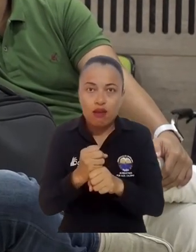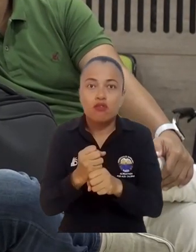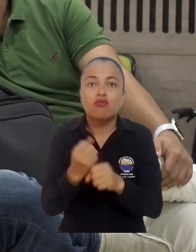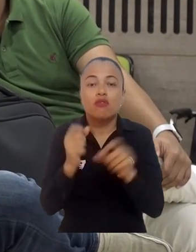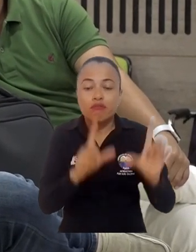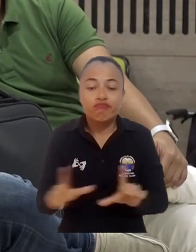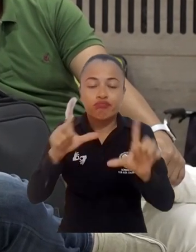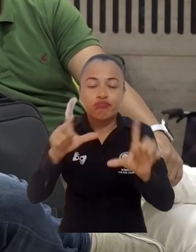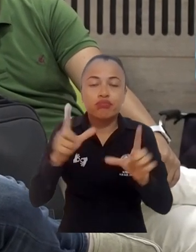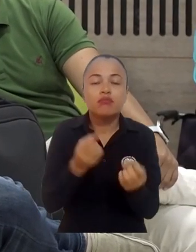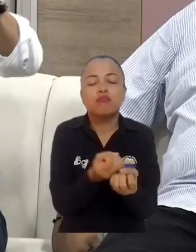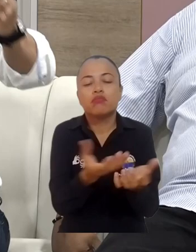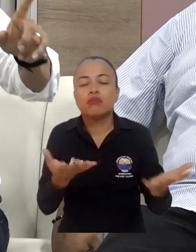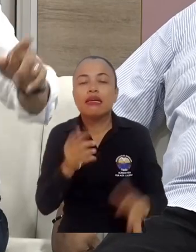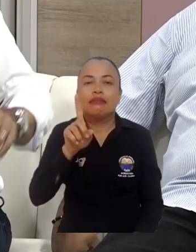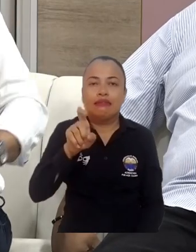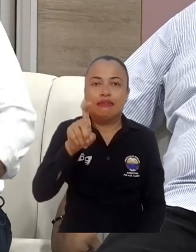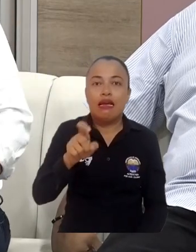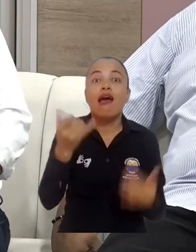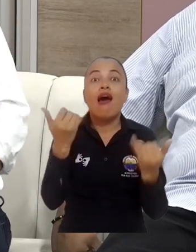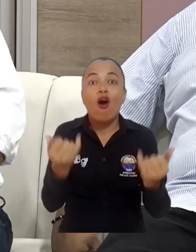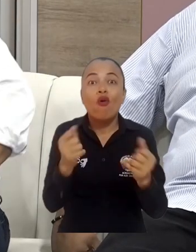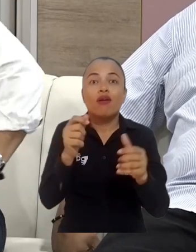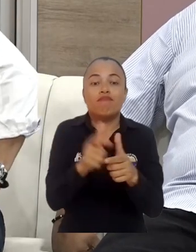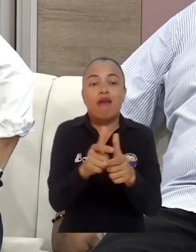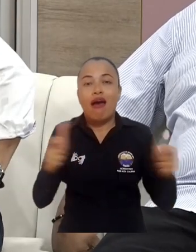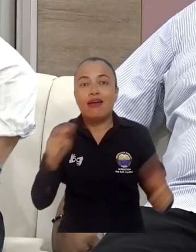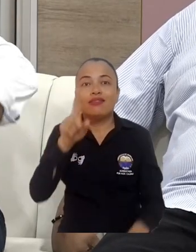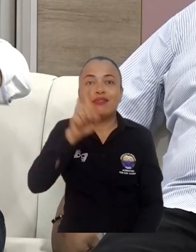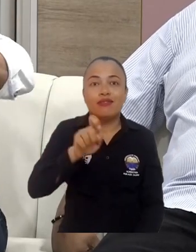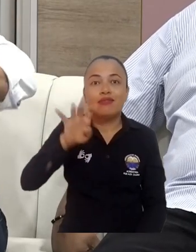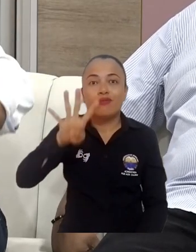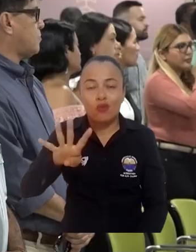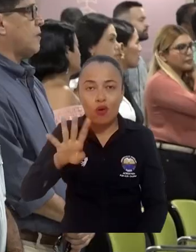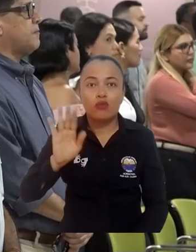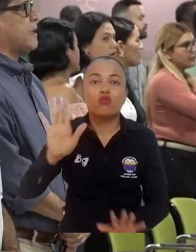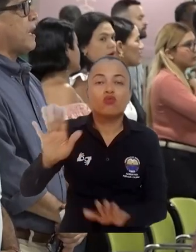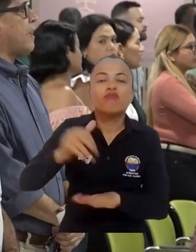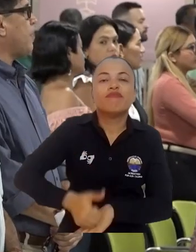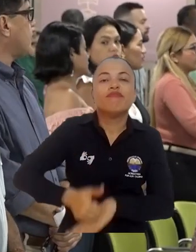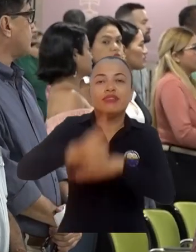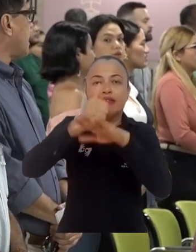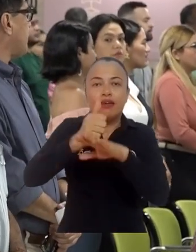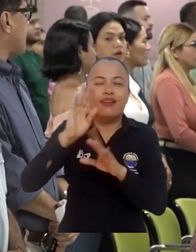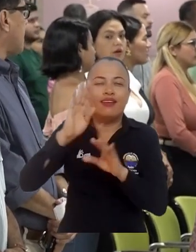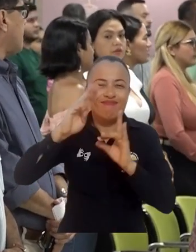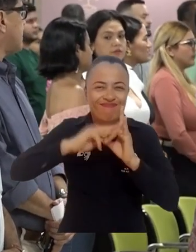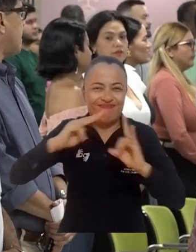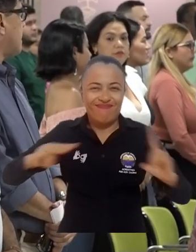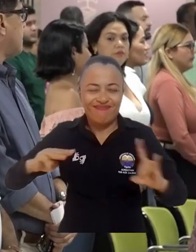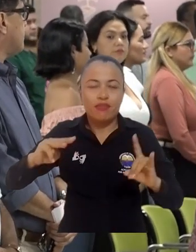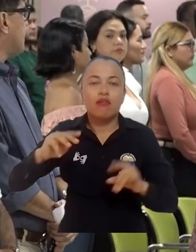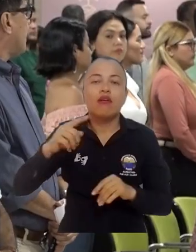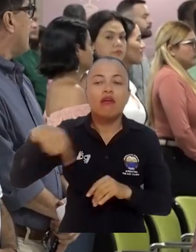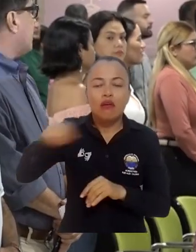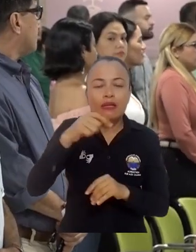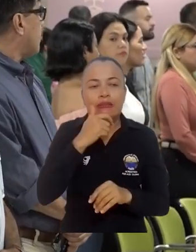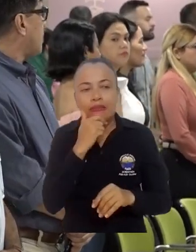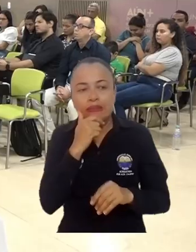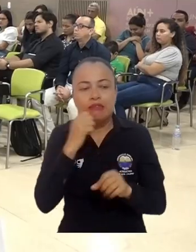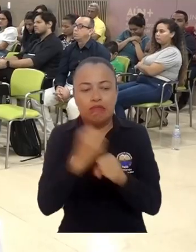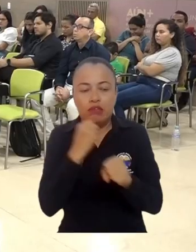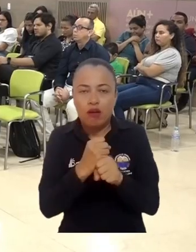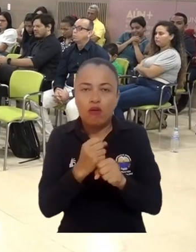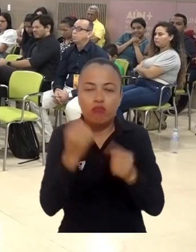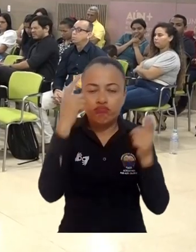años la oferta postgradual pasó de 6 a 54 unidades académicas, un logro destacado por el máximo directivo de la institución,